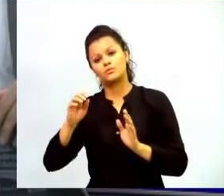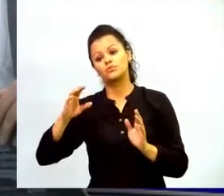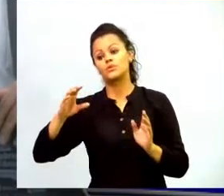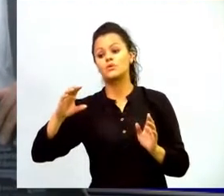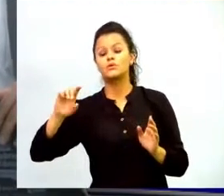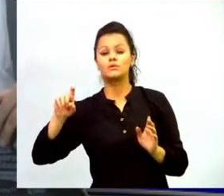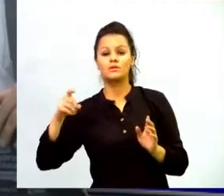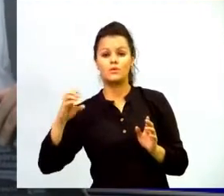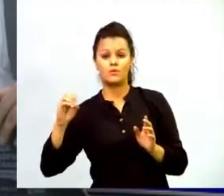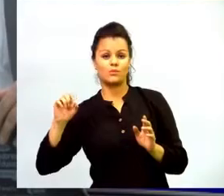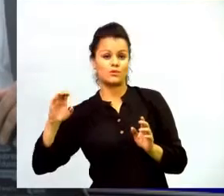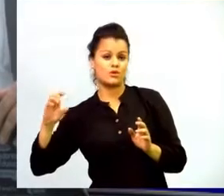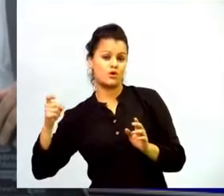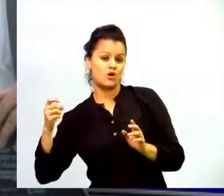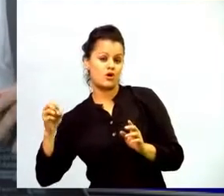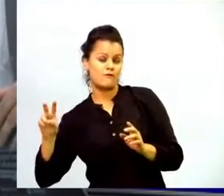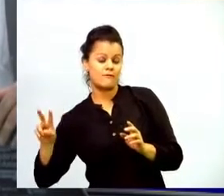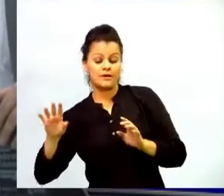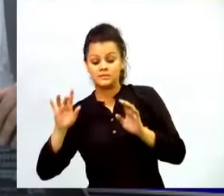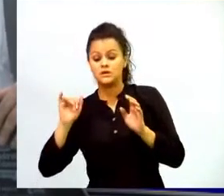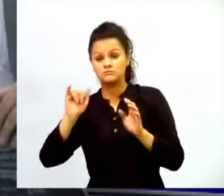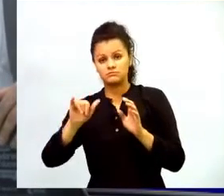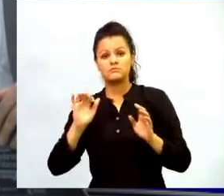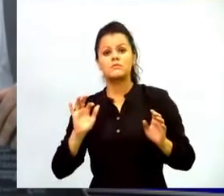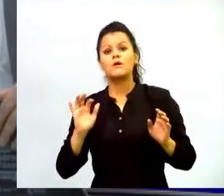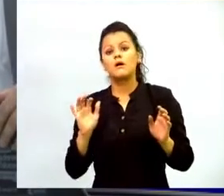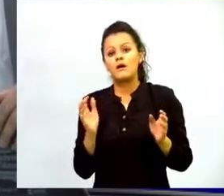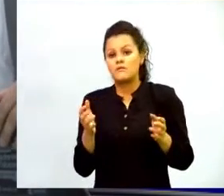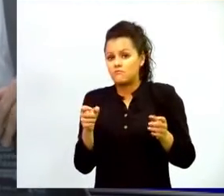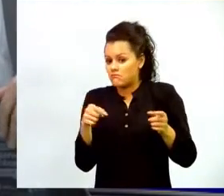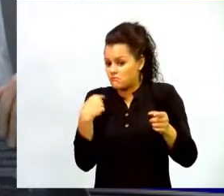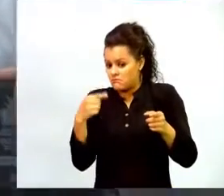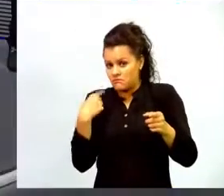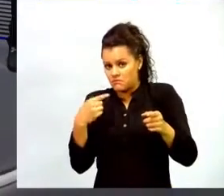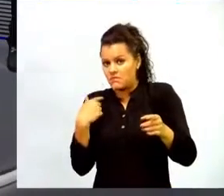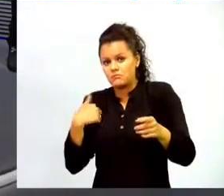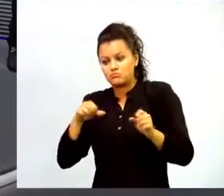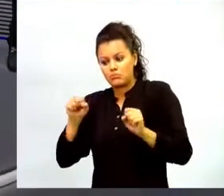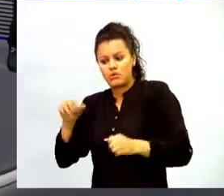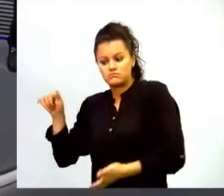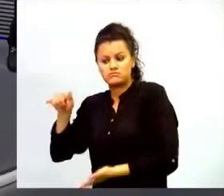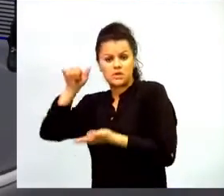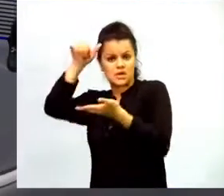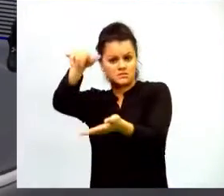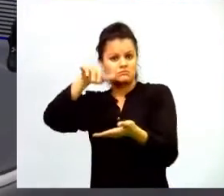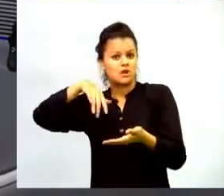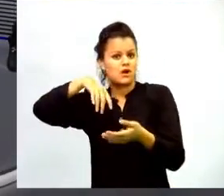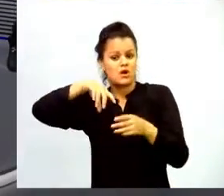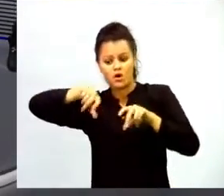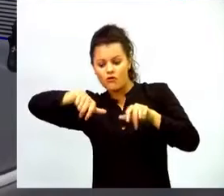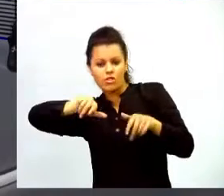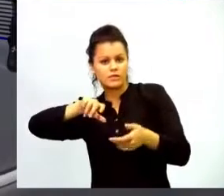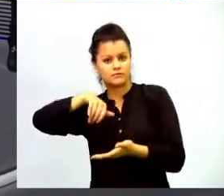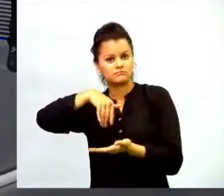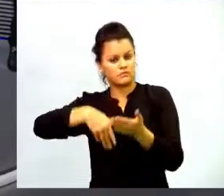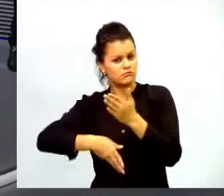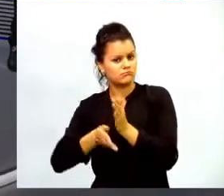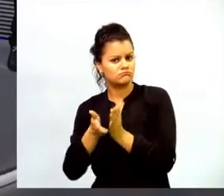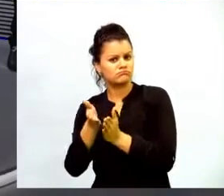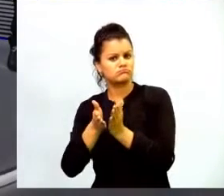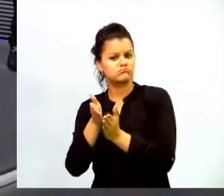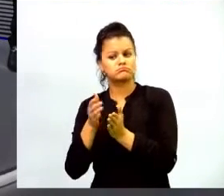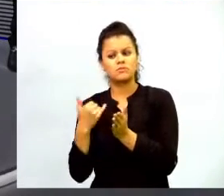institución educativa algunos de nuestros kits de robótica que todavía conservamos Juan quiere decir algo sí, en relación en eso también